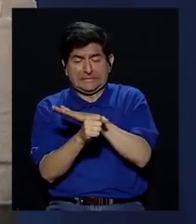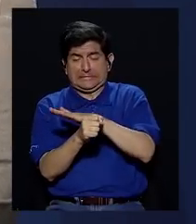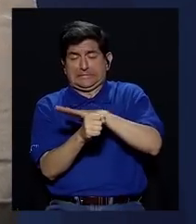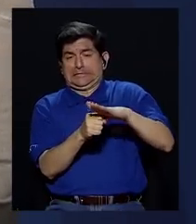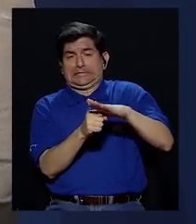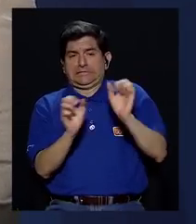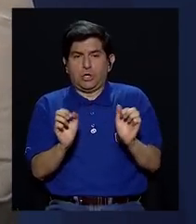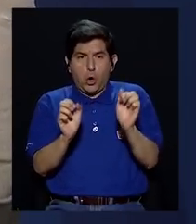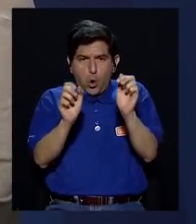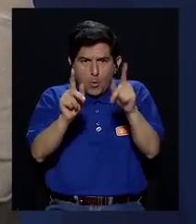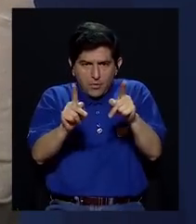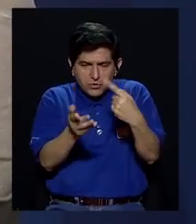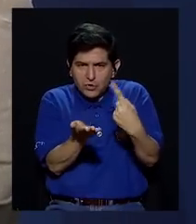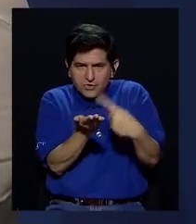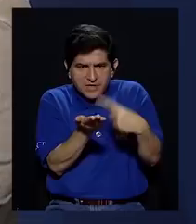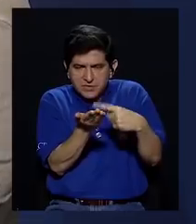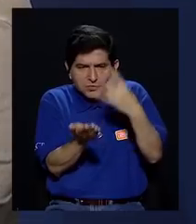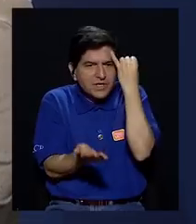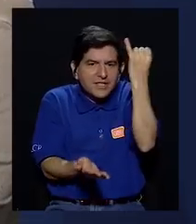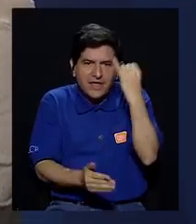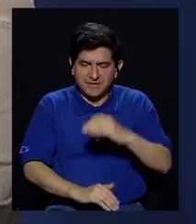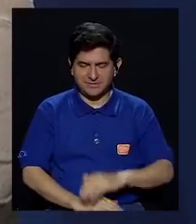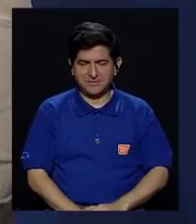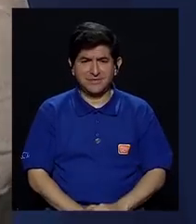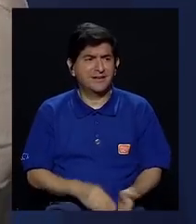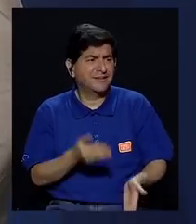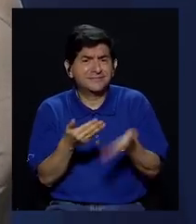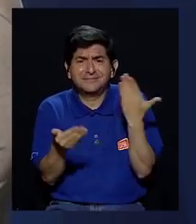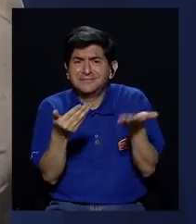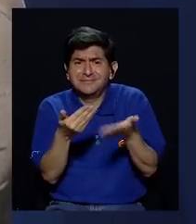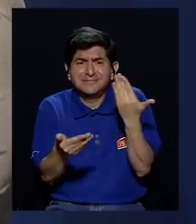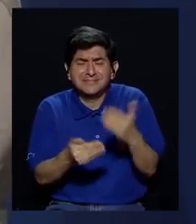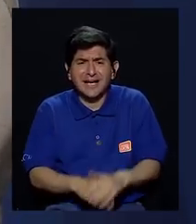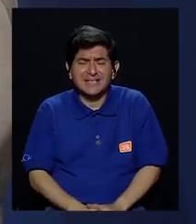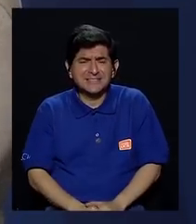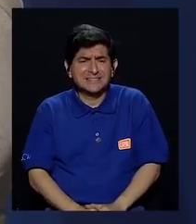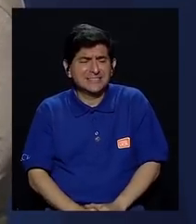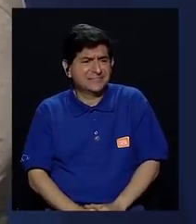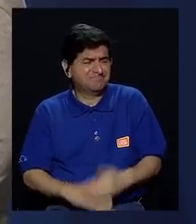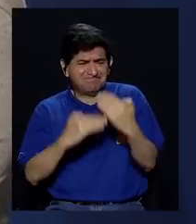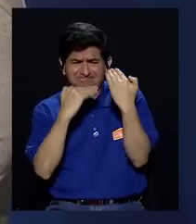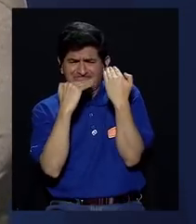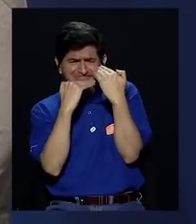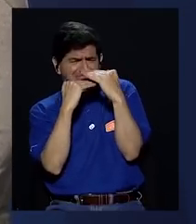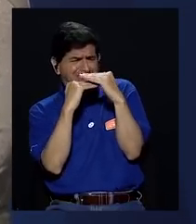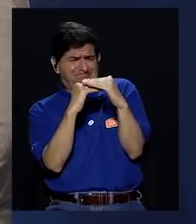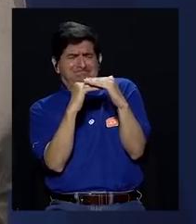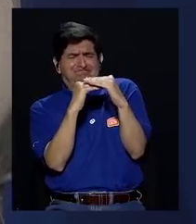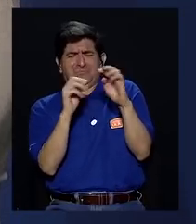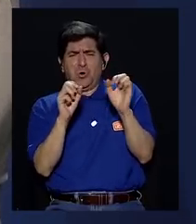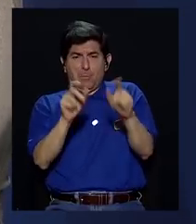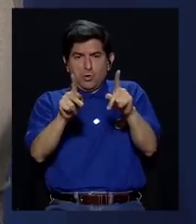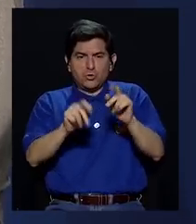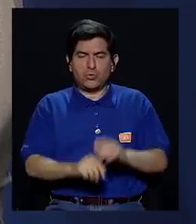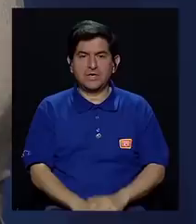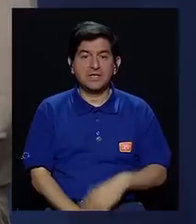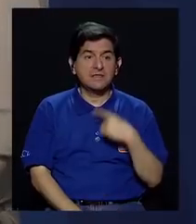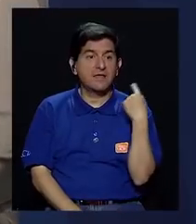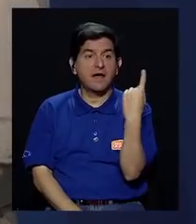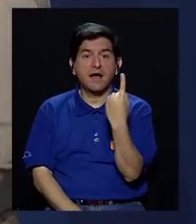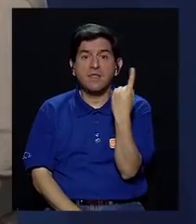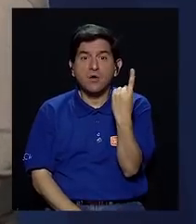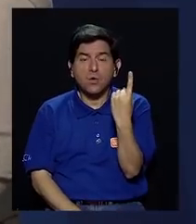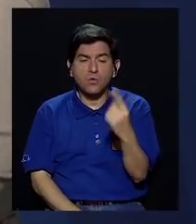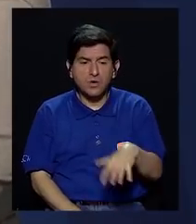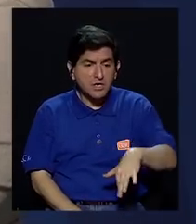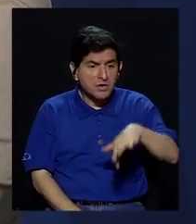absoluta para la posibilidad de debate de ideas. Prácticamente está asfixiada esa posibilidad. Y lo